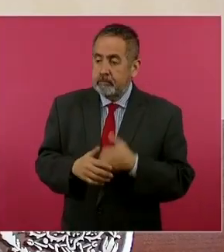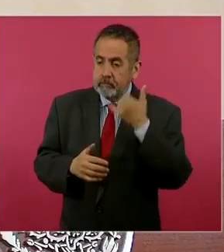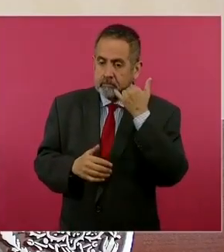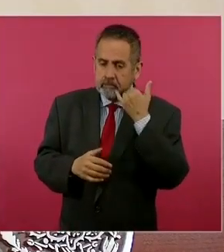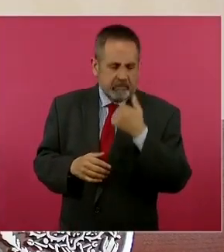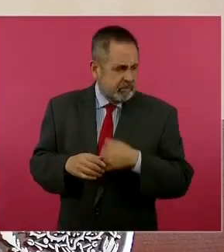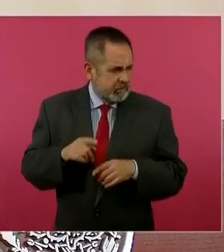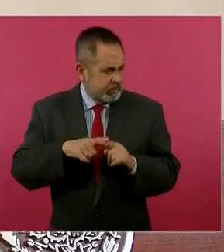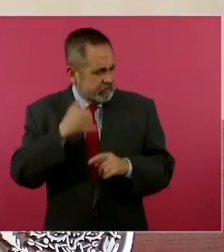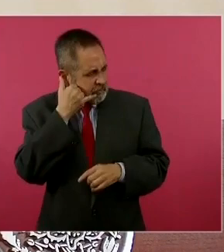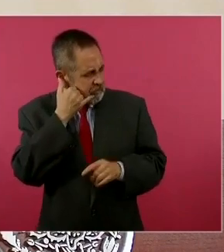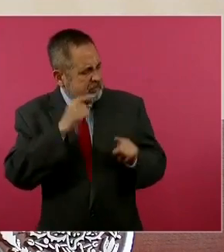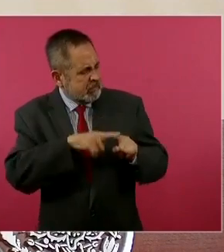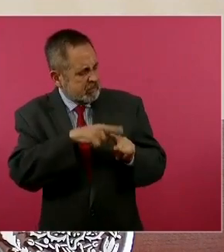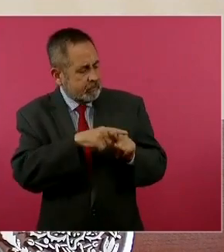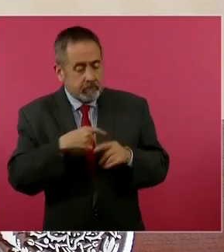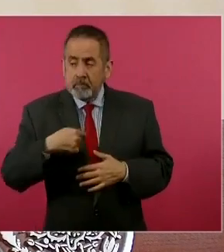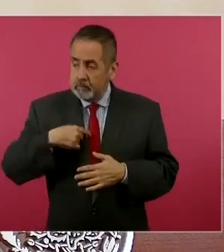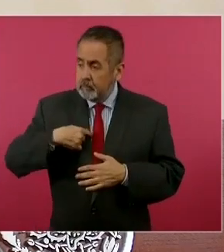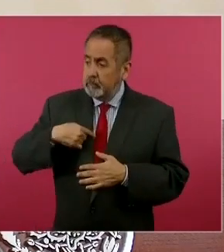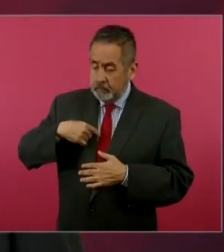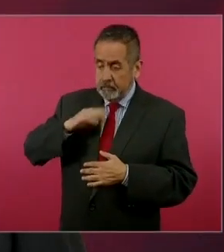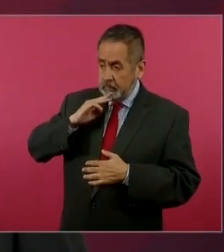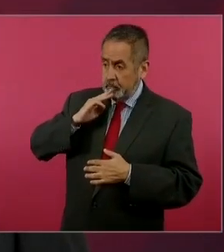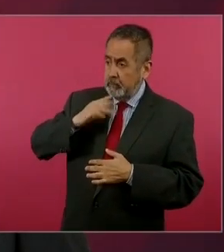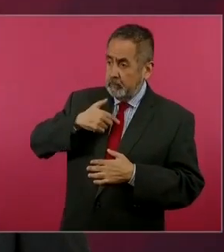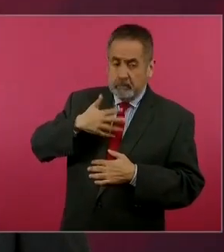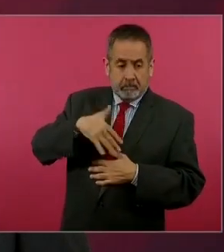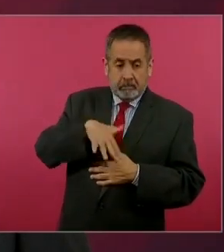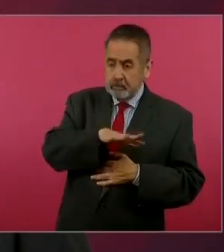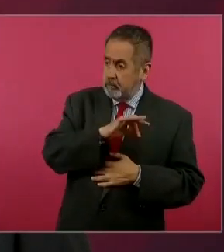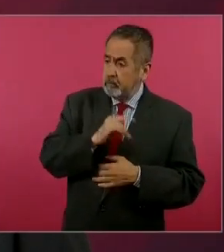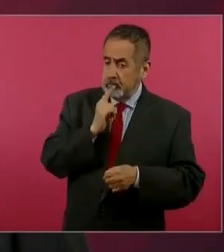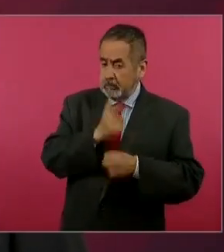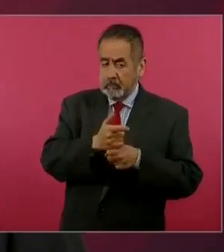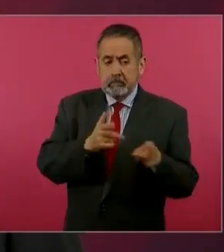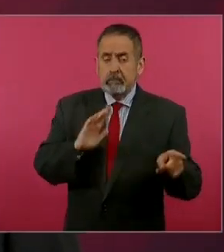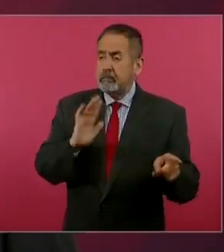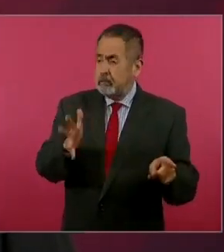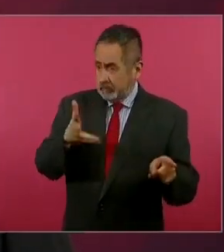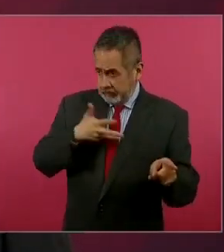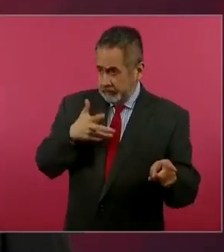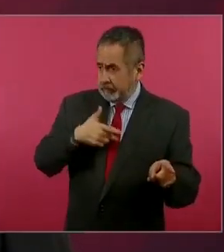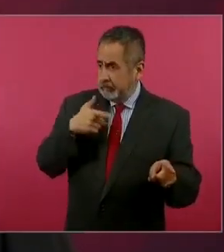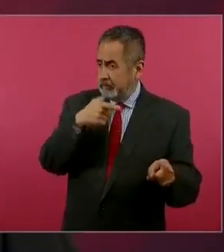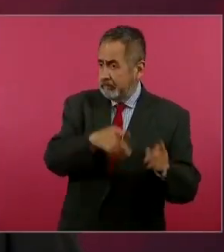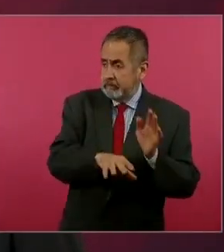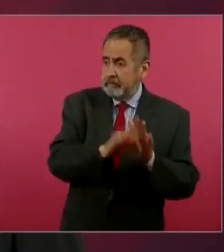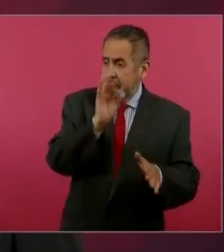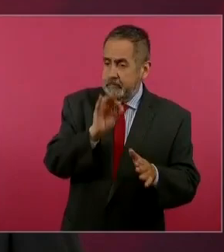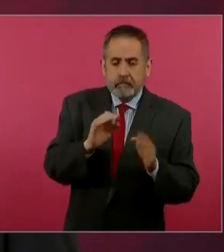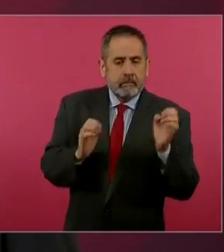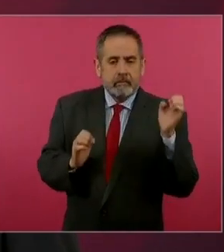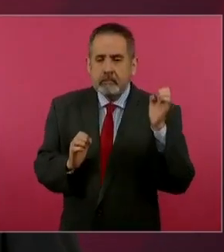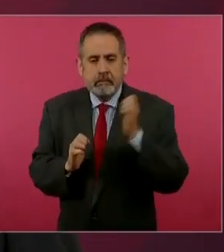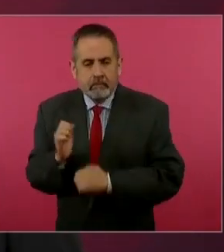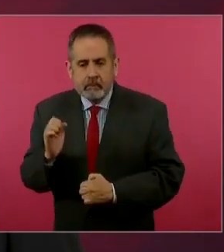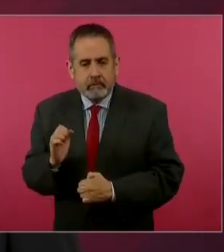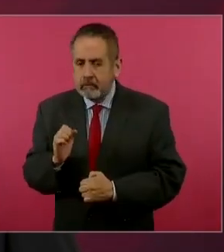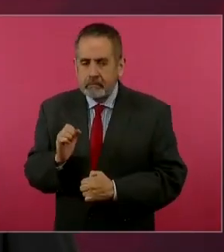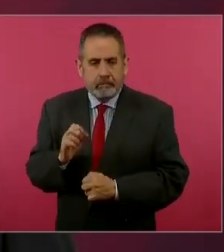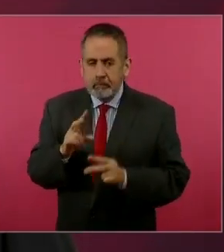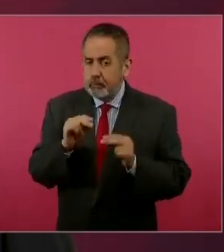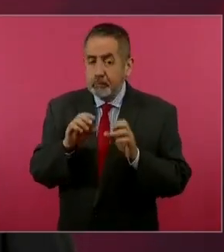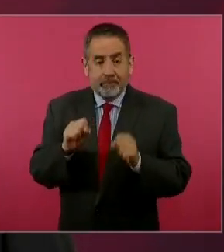y todo indica de que no es